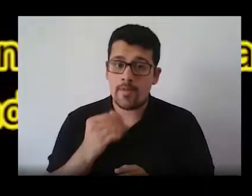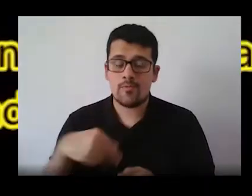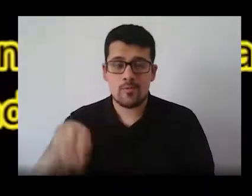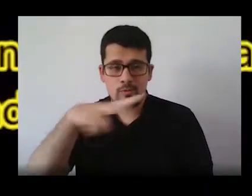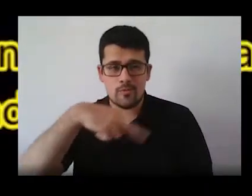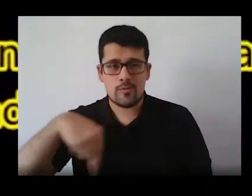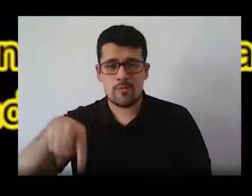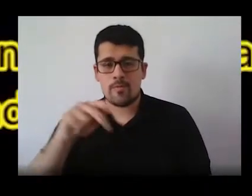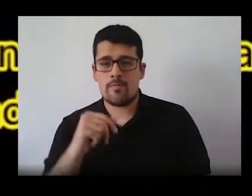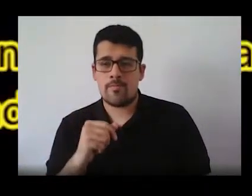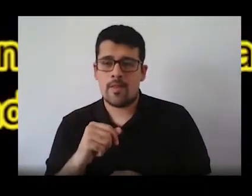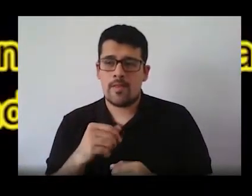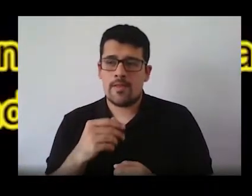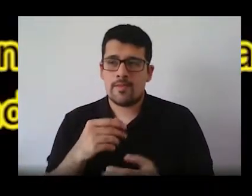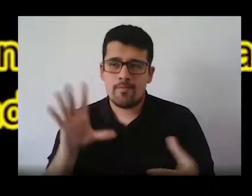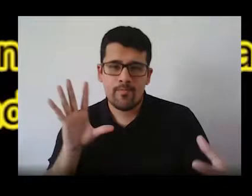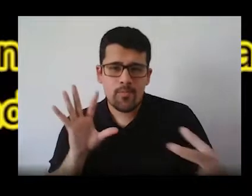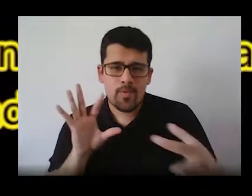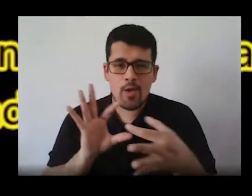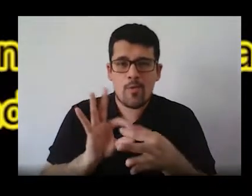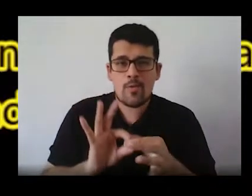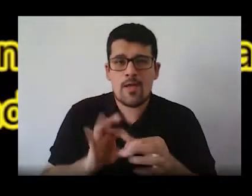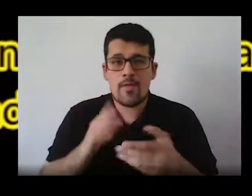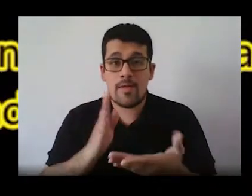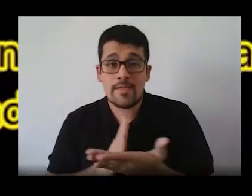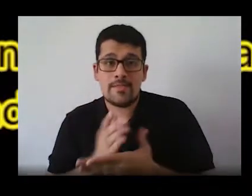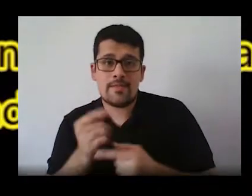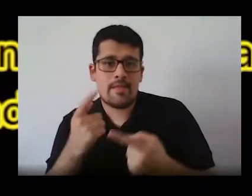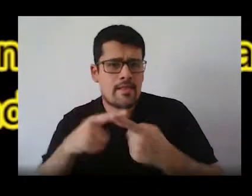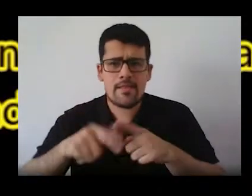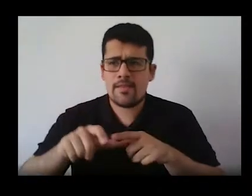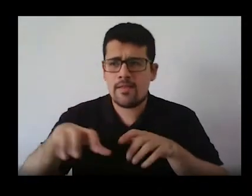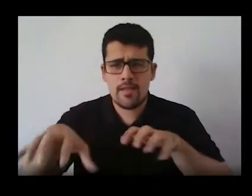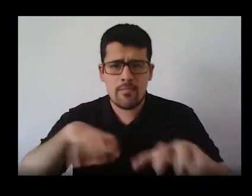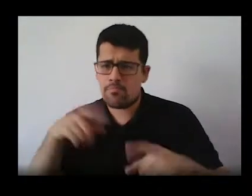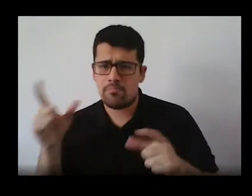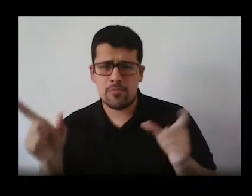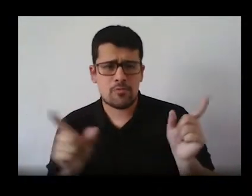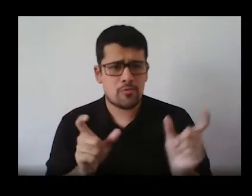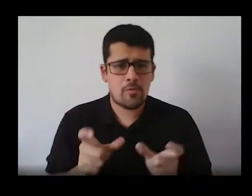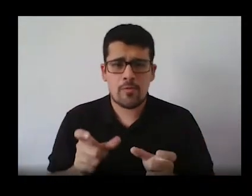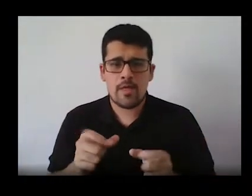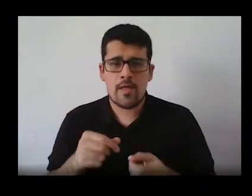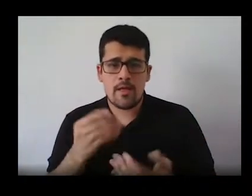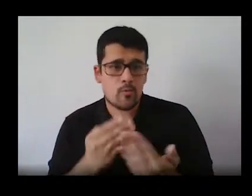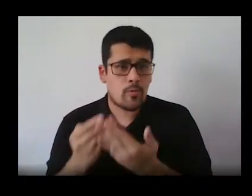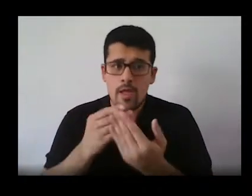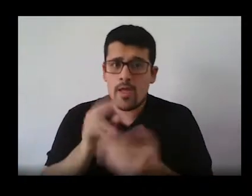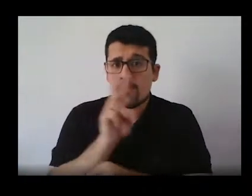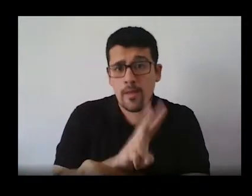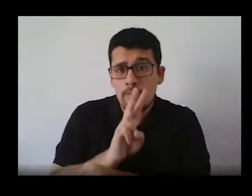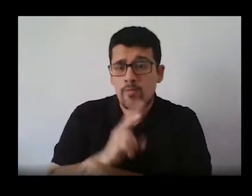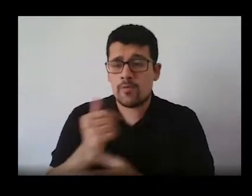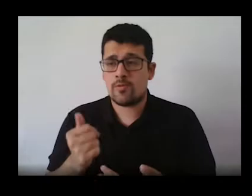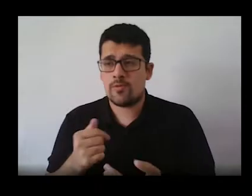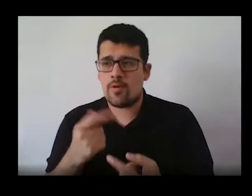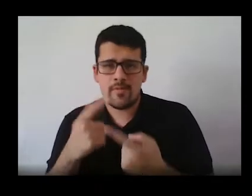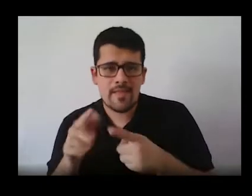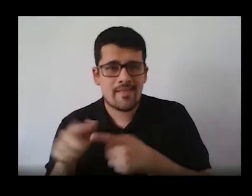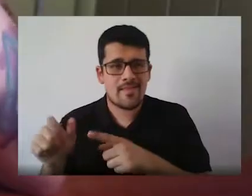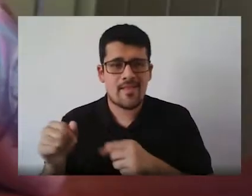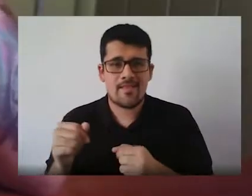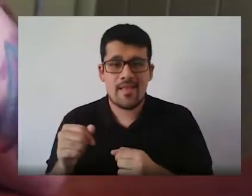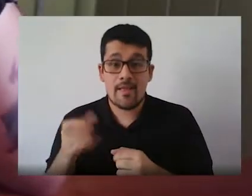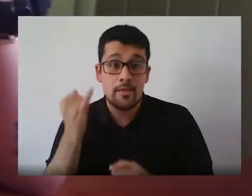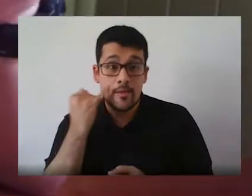nosotros estamos completamente vinculados verdad a partir de los distintos actores llámese estudiantes profesores con